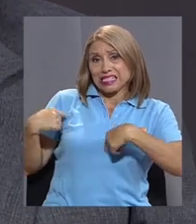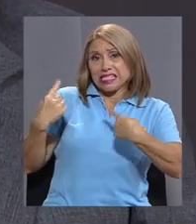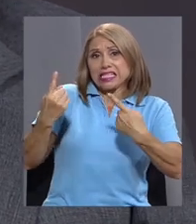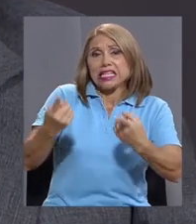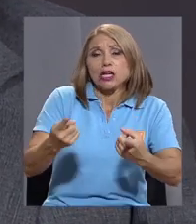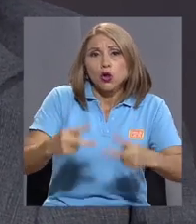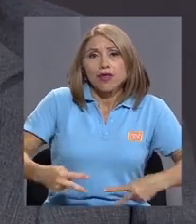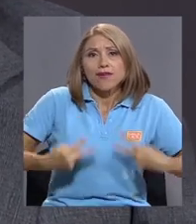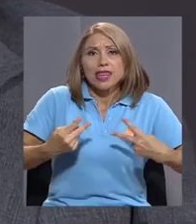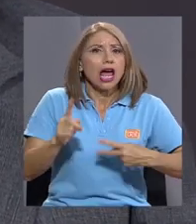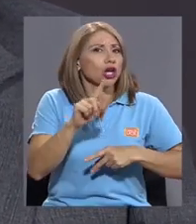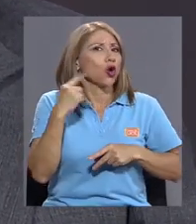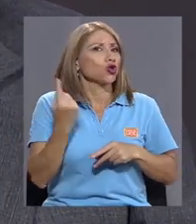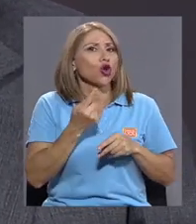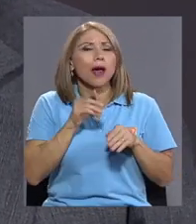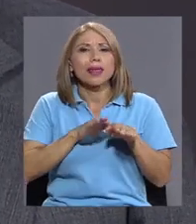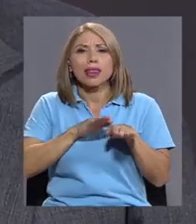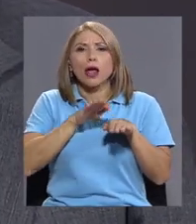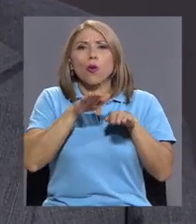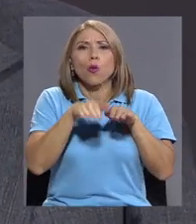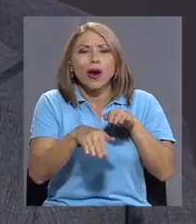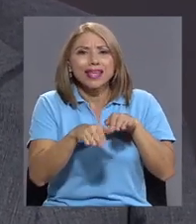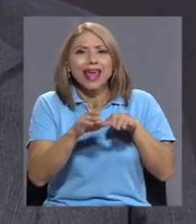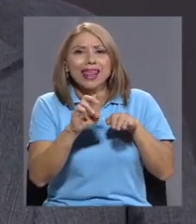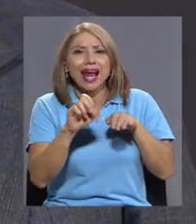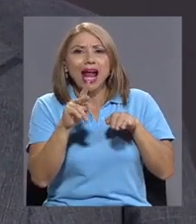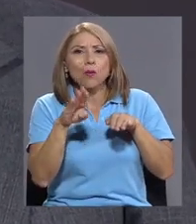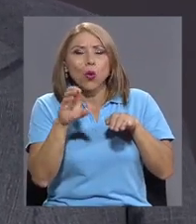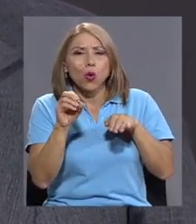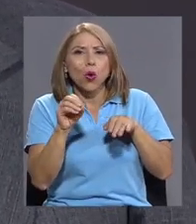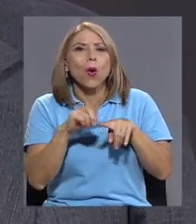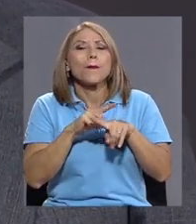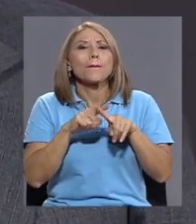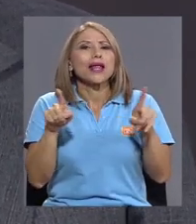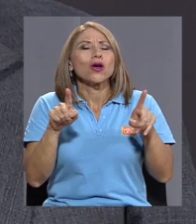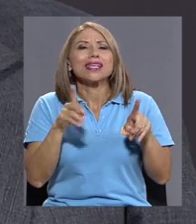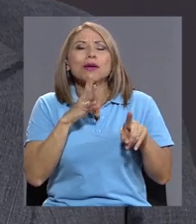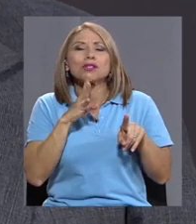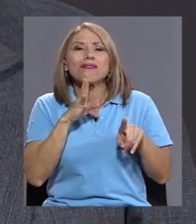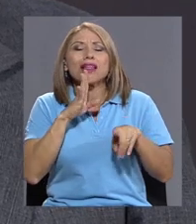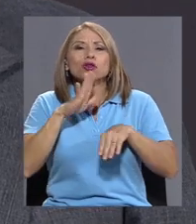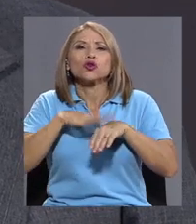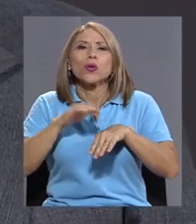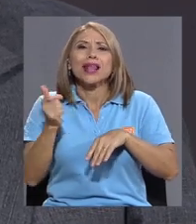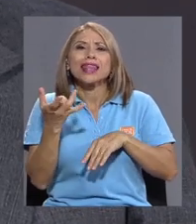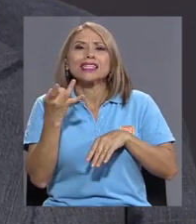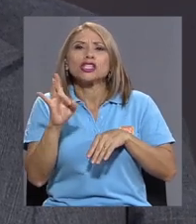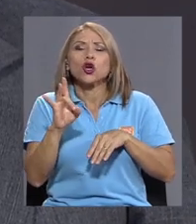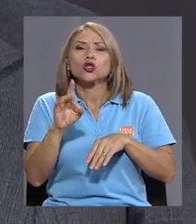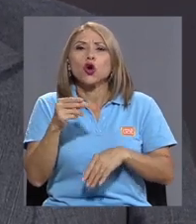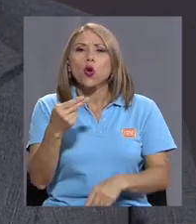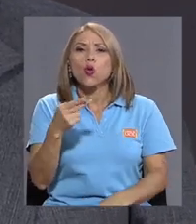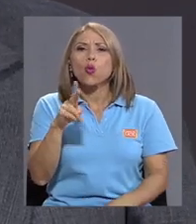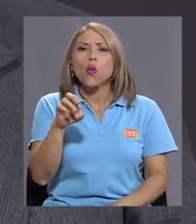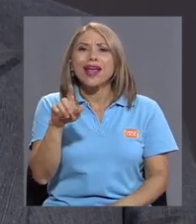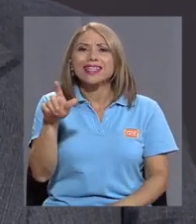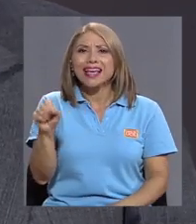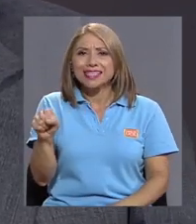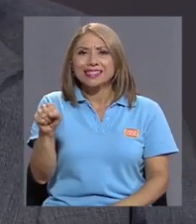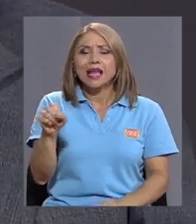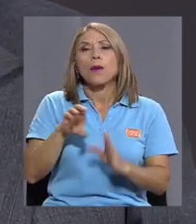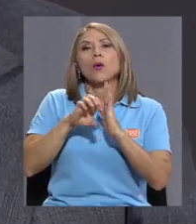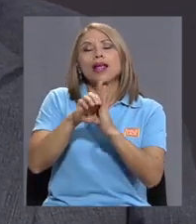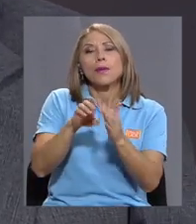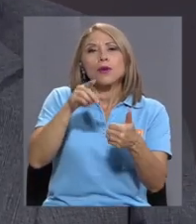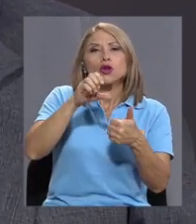huellas de carbono, sino que estamos hablando de 18 huellas, entre ellas está la